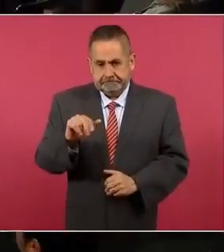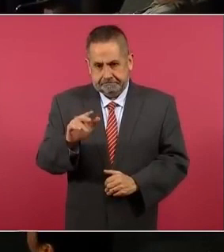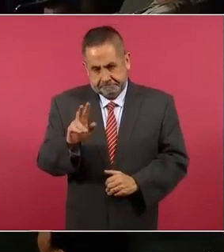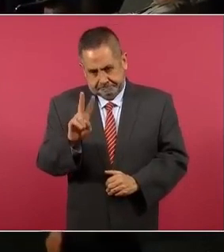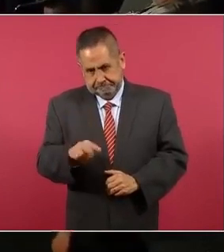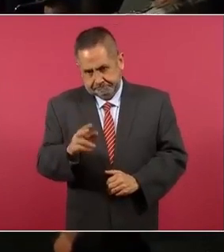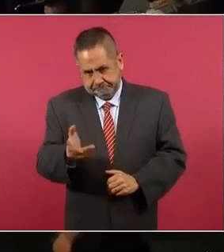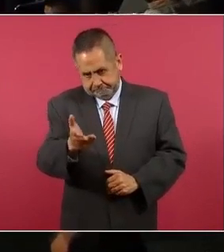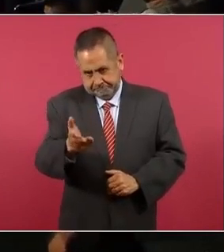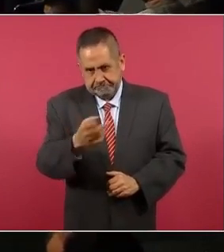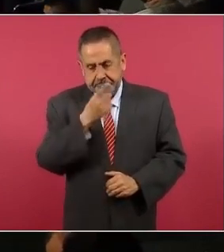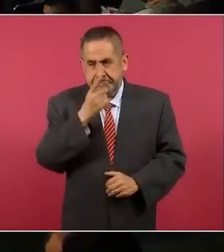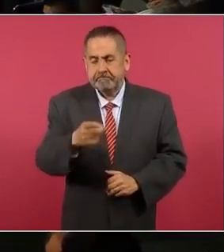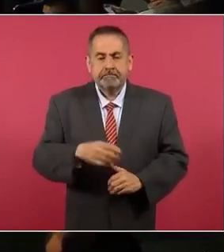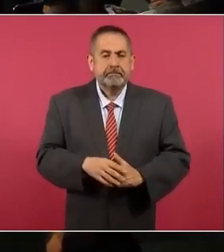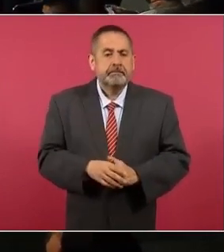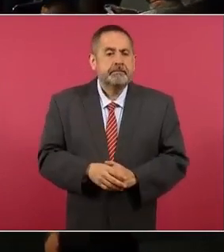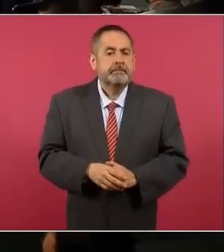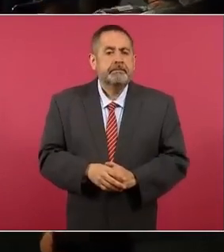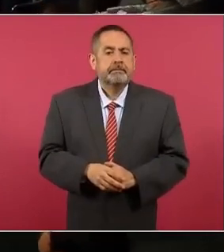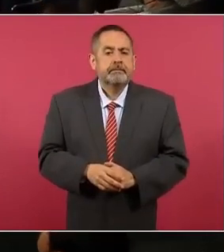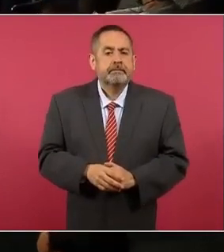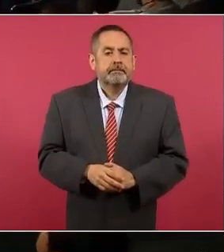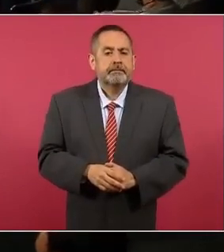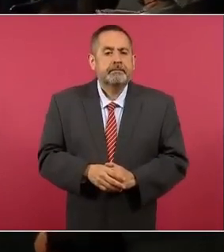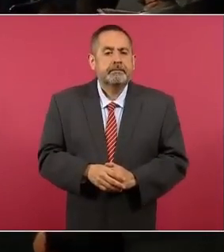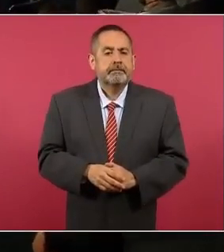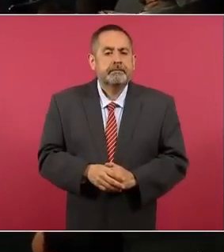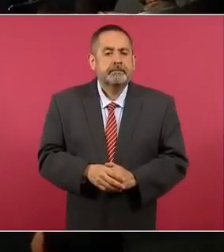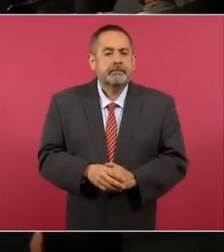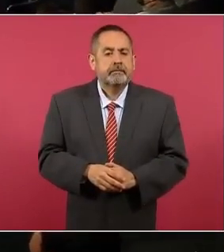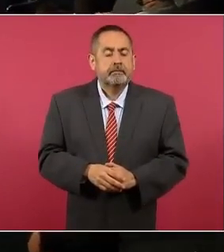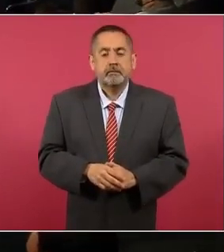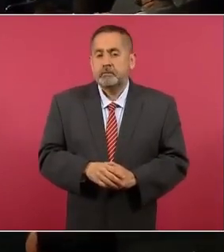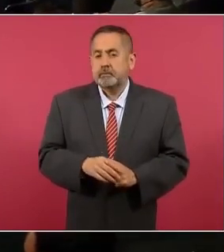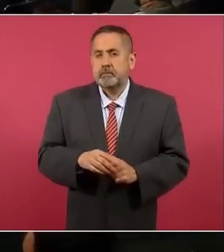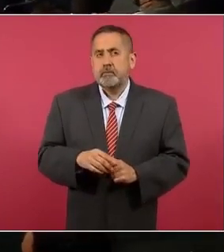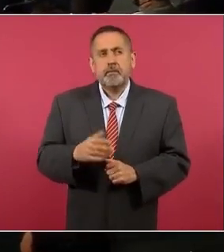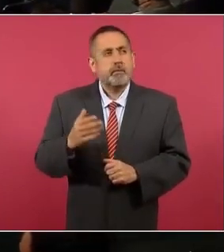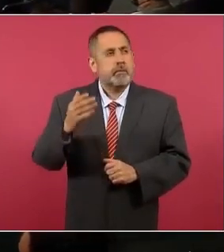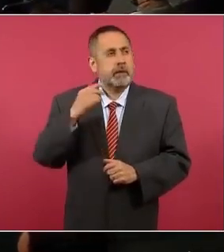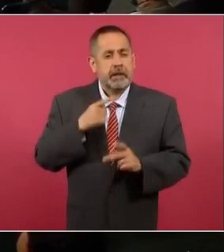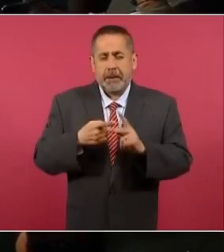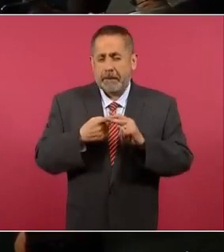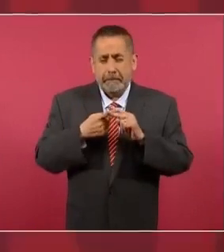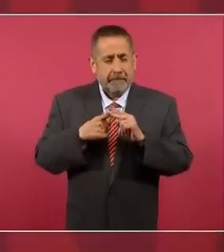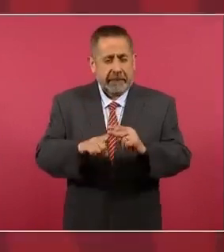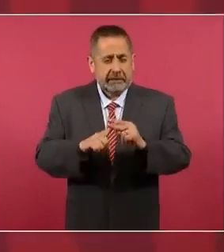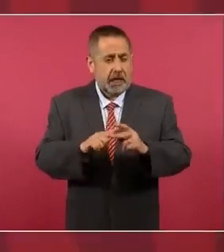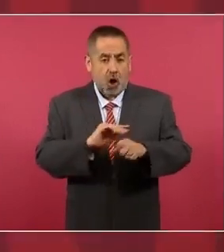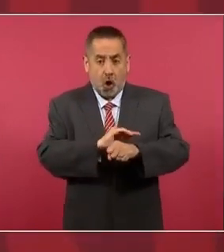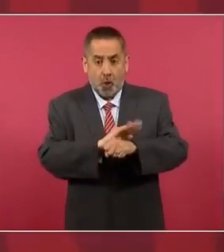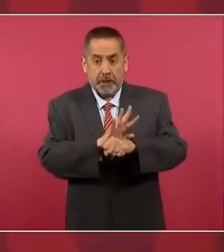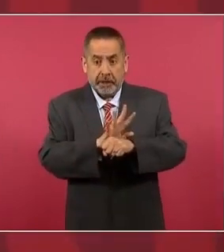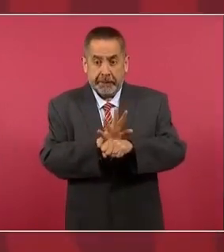desde el inicio de la pandemia del COVID